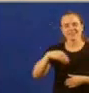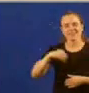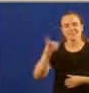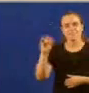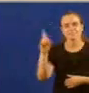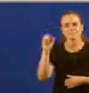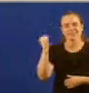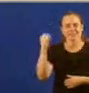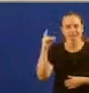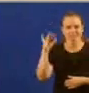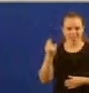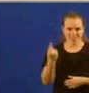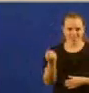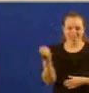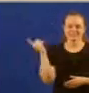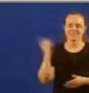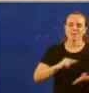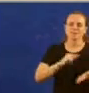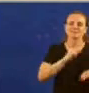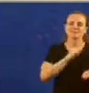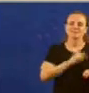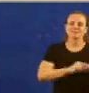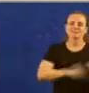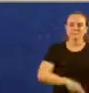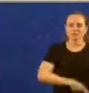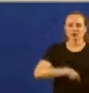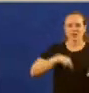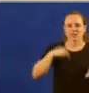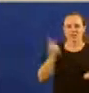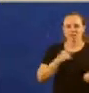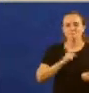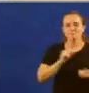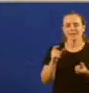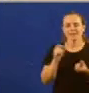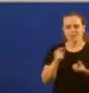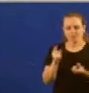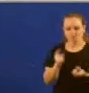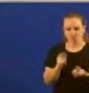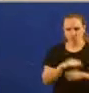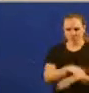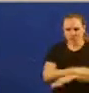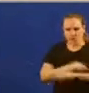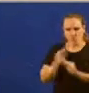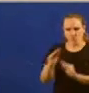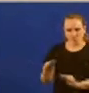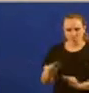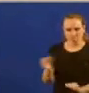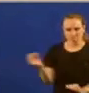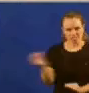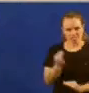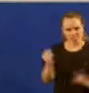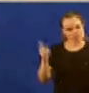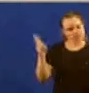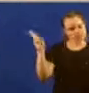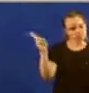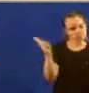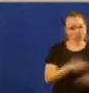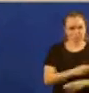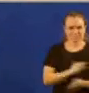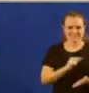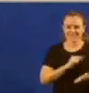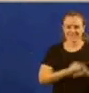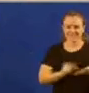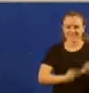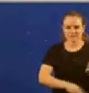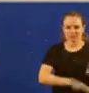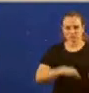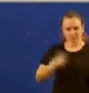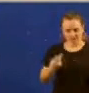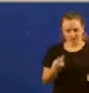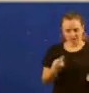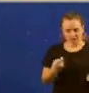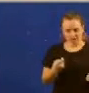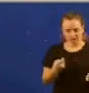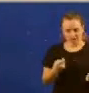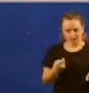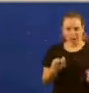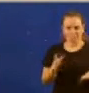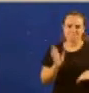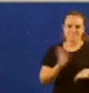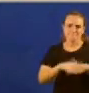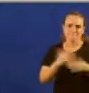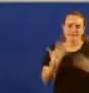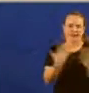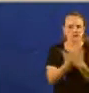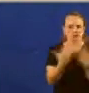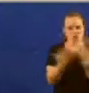tamén o secretario xeral de emigración do seu goberno. Ten vostede que cesalo como secretario xeral de emigración si quere que non se confunda